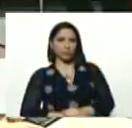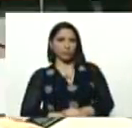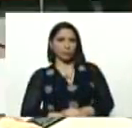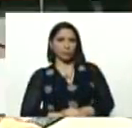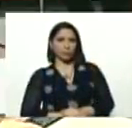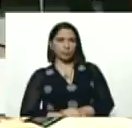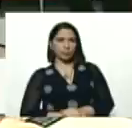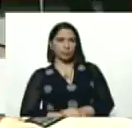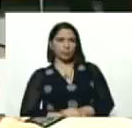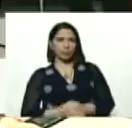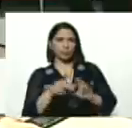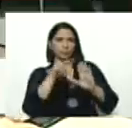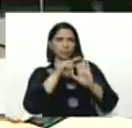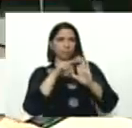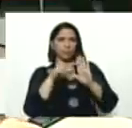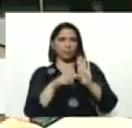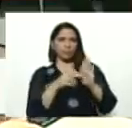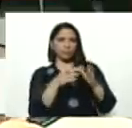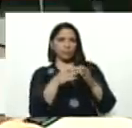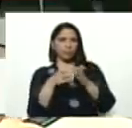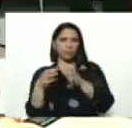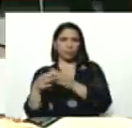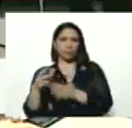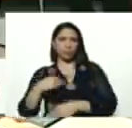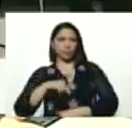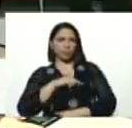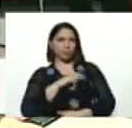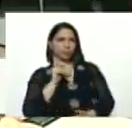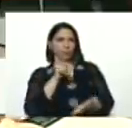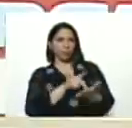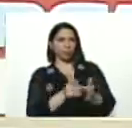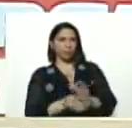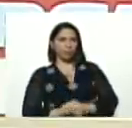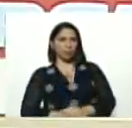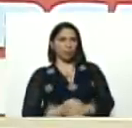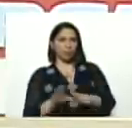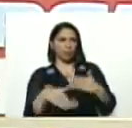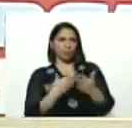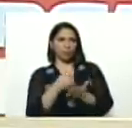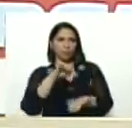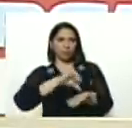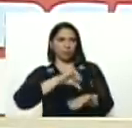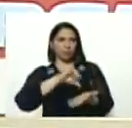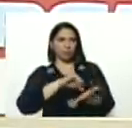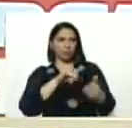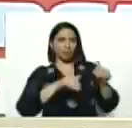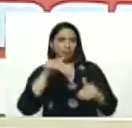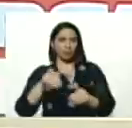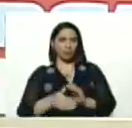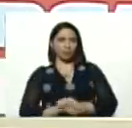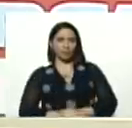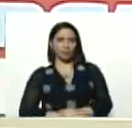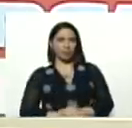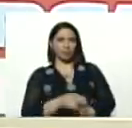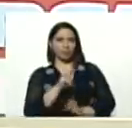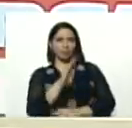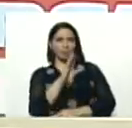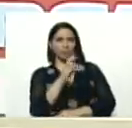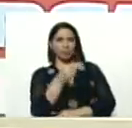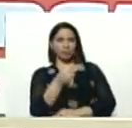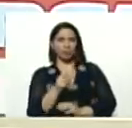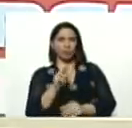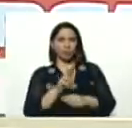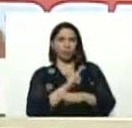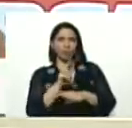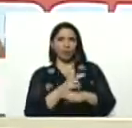el nivel, organización, llegaba hasta, los centros, electorales, que eran las UBCH, unidades de batalla, Bolívar Chávez,